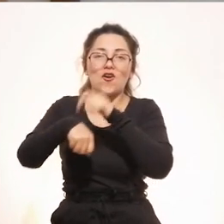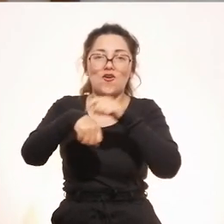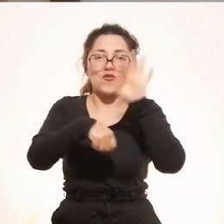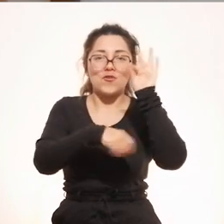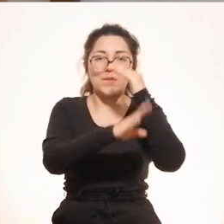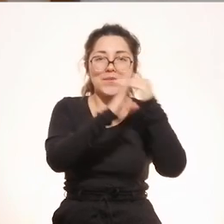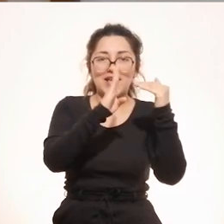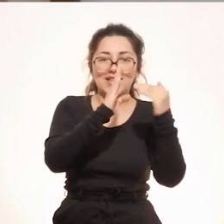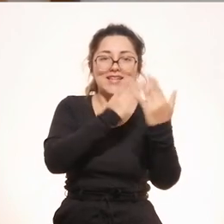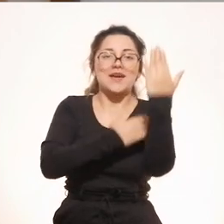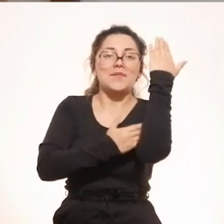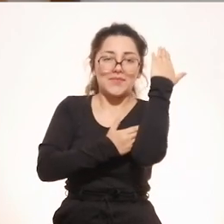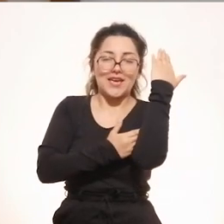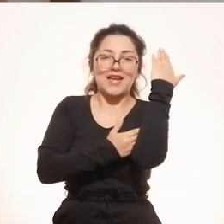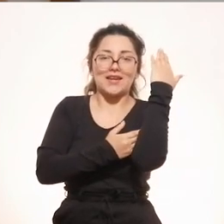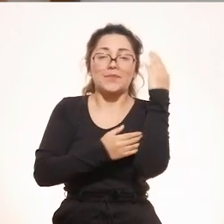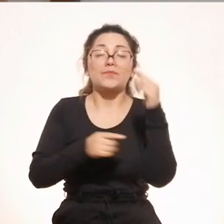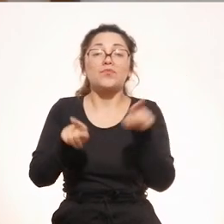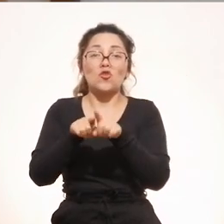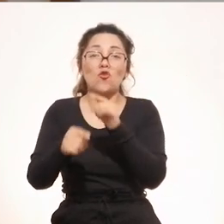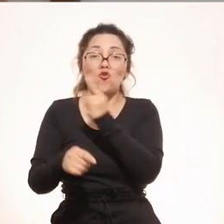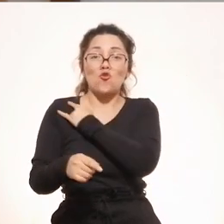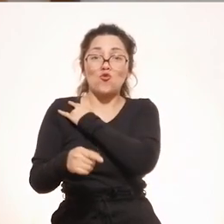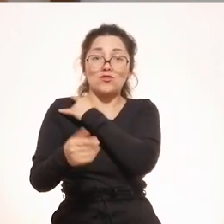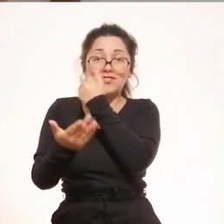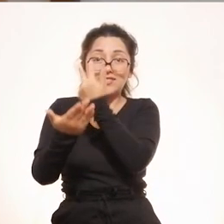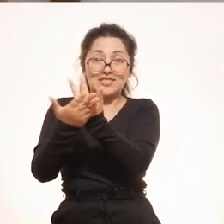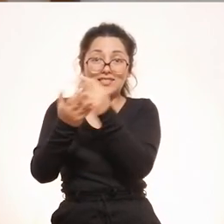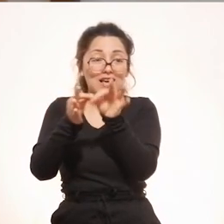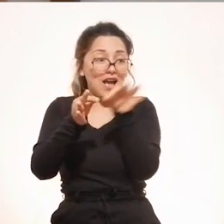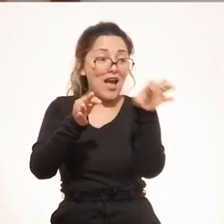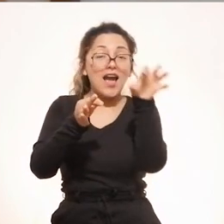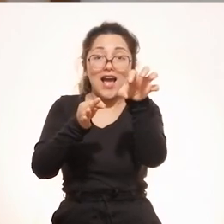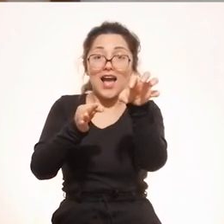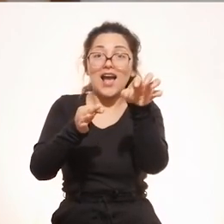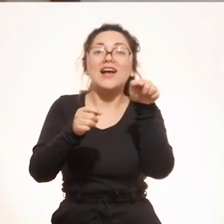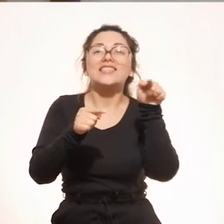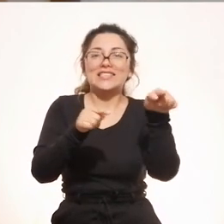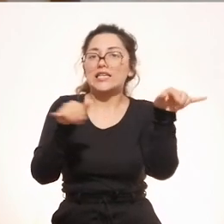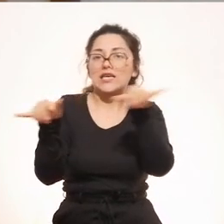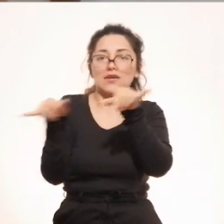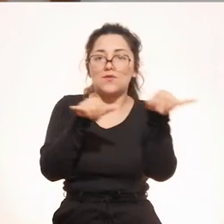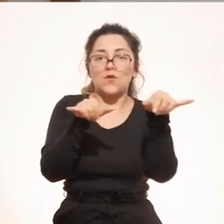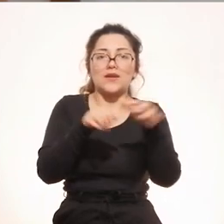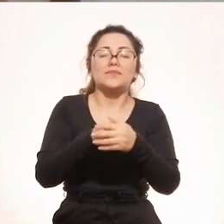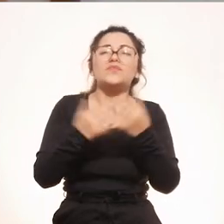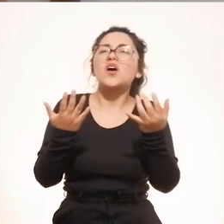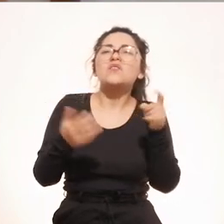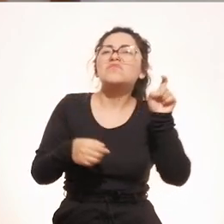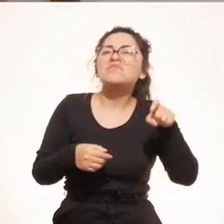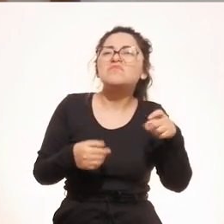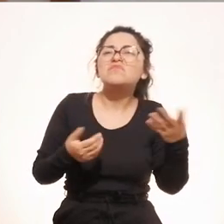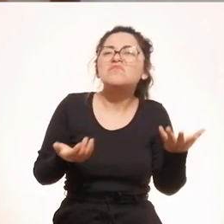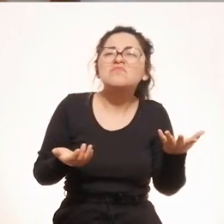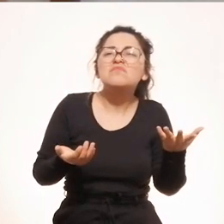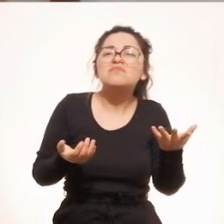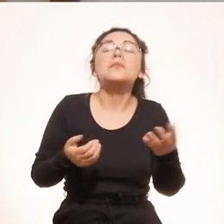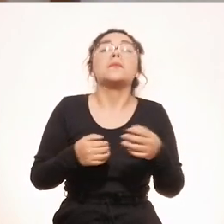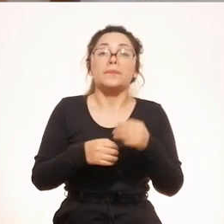9 y 30 de la mañana y en cada una de las filiales también y el único requisito para ellos